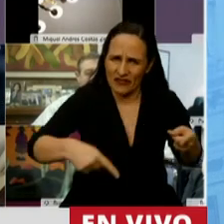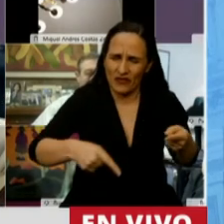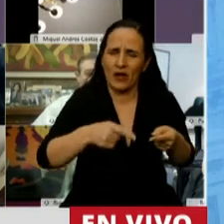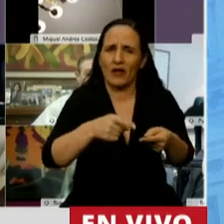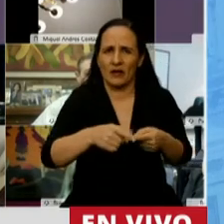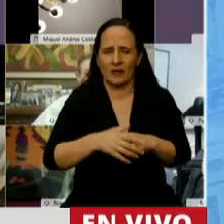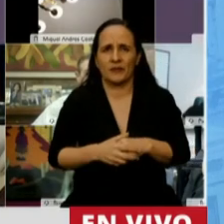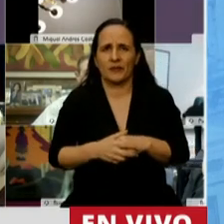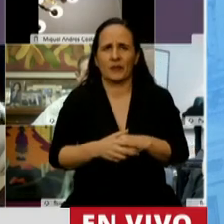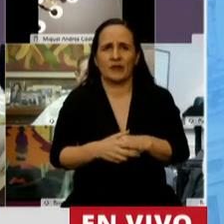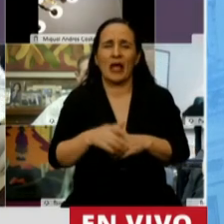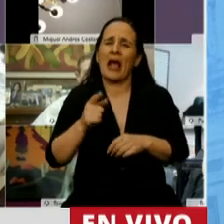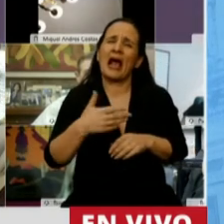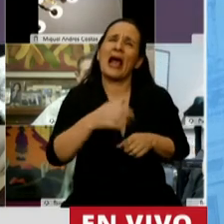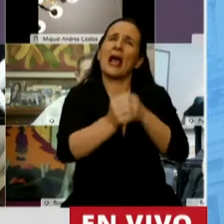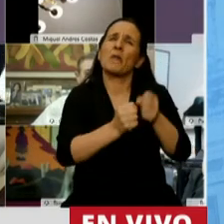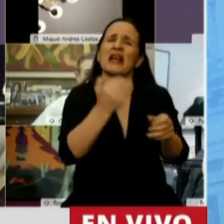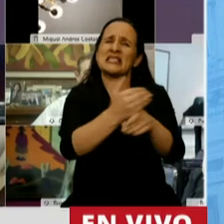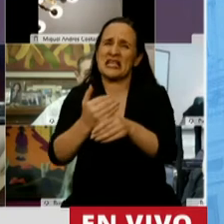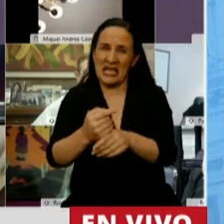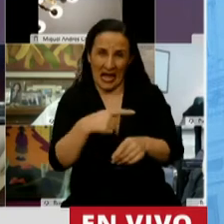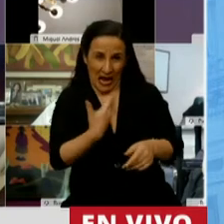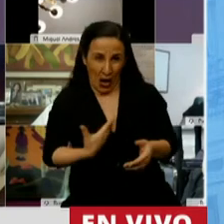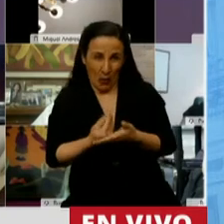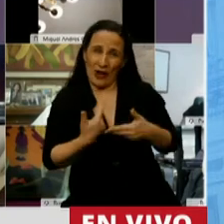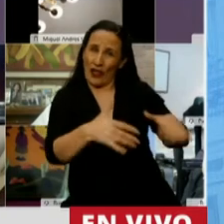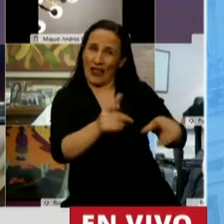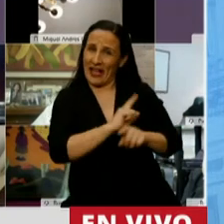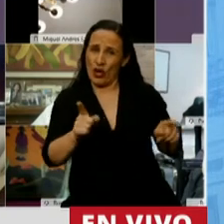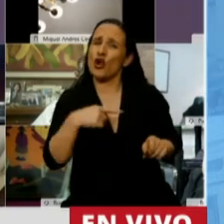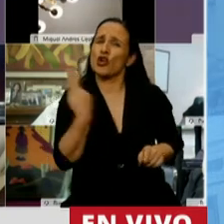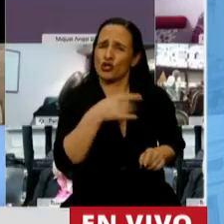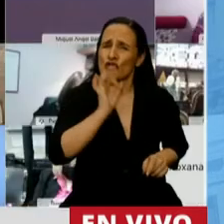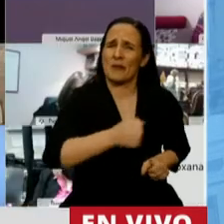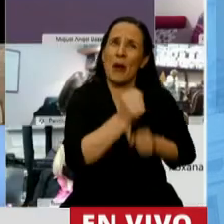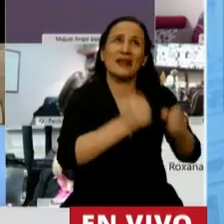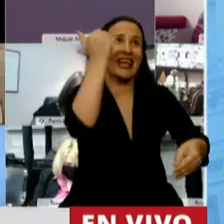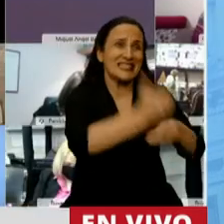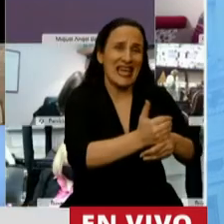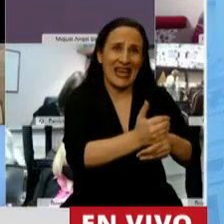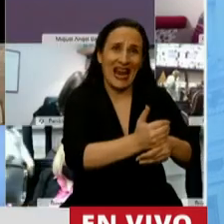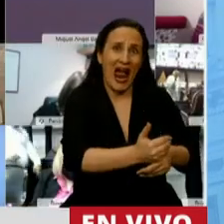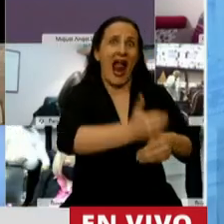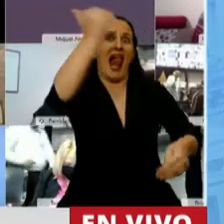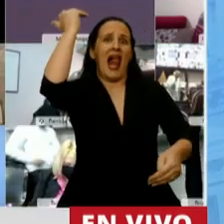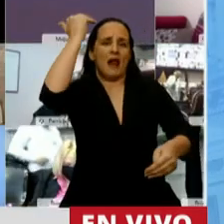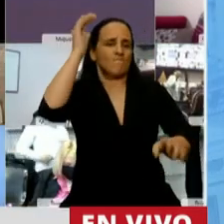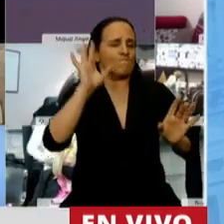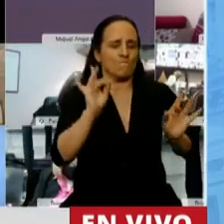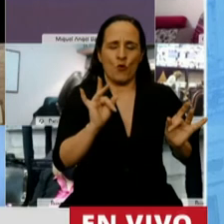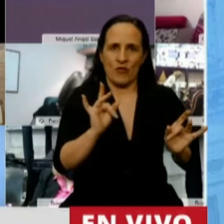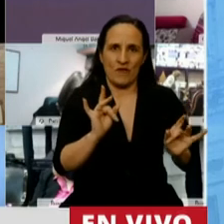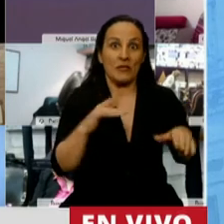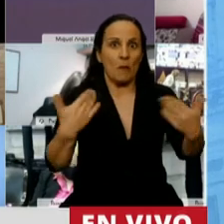ante la magnitud de la crisis. No va a dejar morir a las empresas. Sabemos que persian a que va, que es muy difícil que vuelva a abrir. Por ello hemos ido al